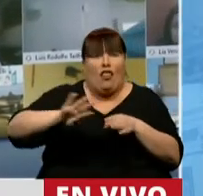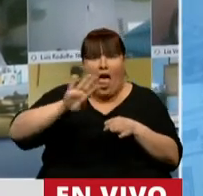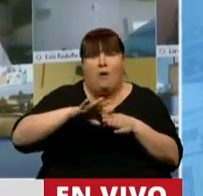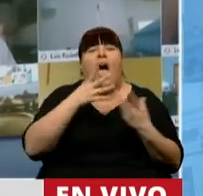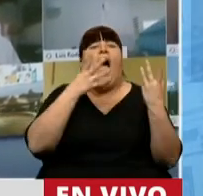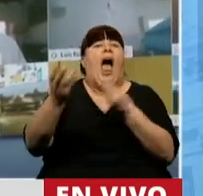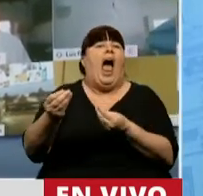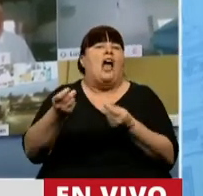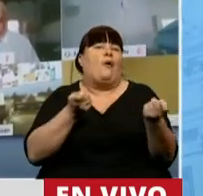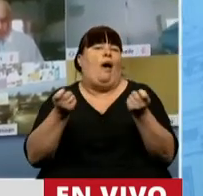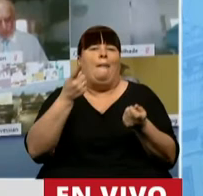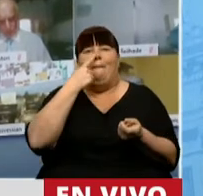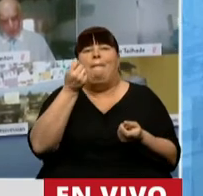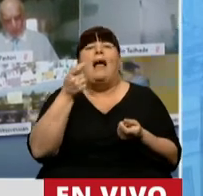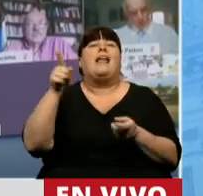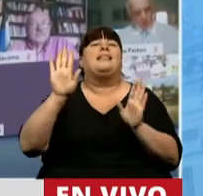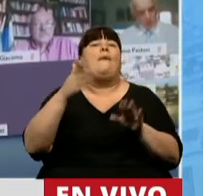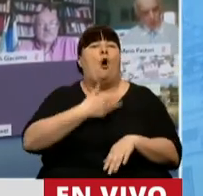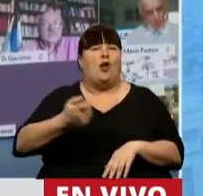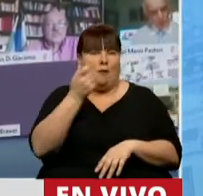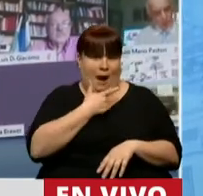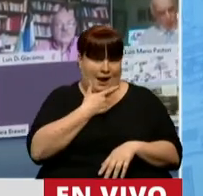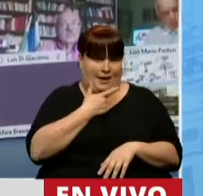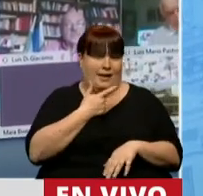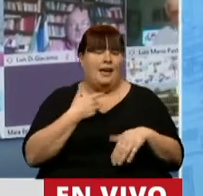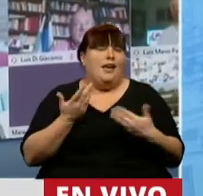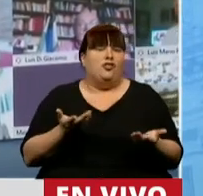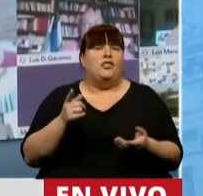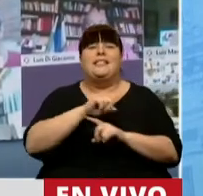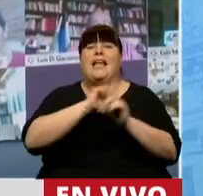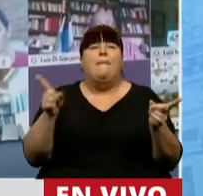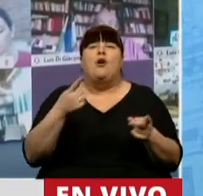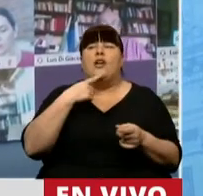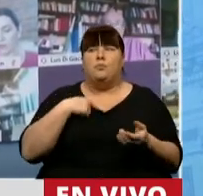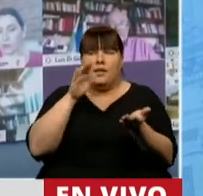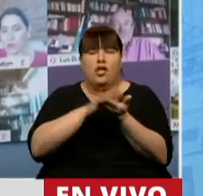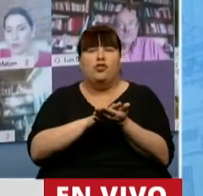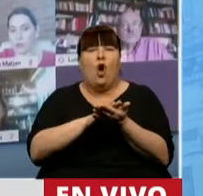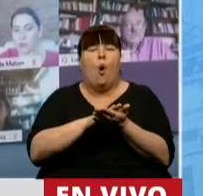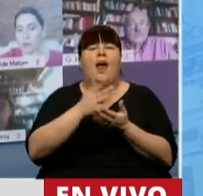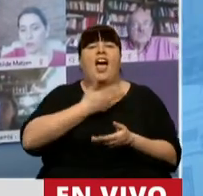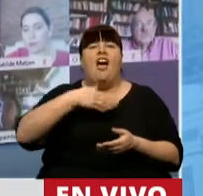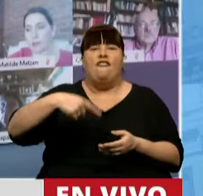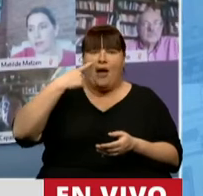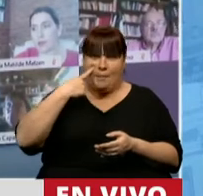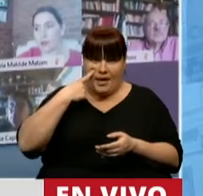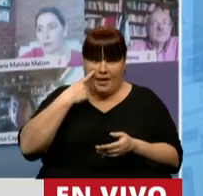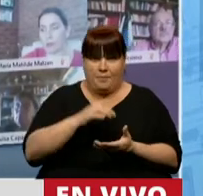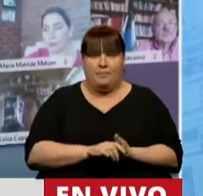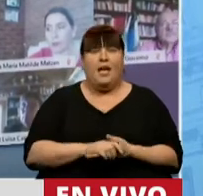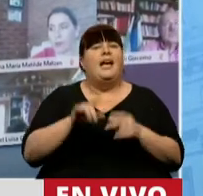beneficiando a los especuladores bajo el gobierno de Macri. Entonces, tampoco tuvimos respuesta sobre el tema del Fondo Monetario Internacional,